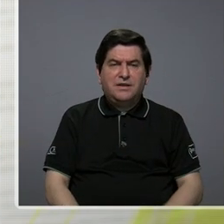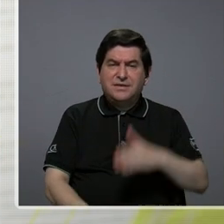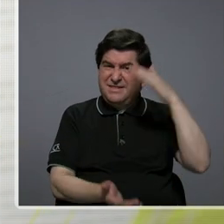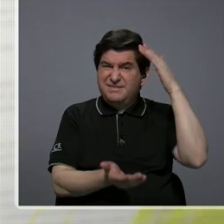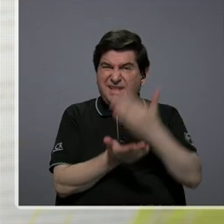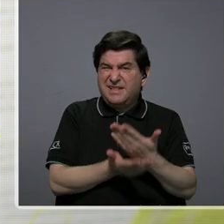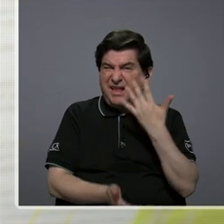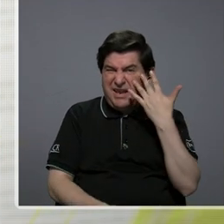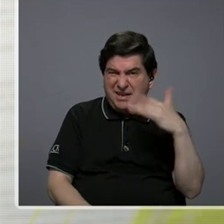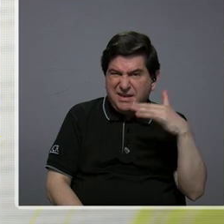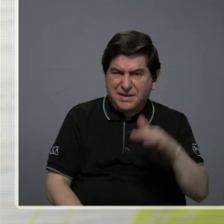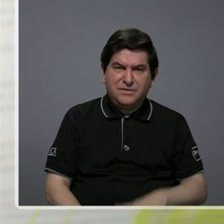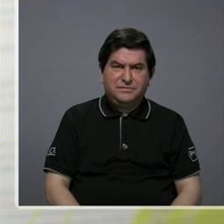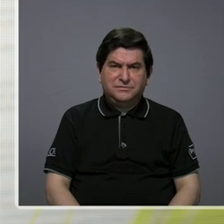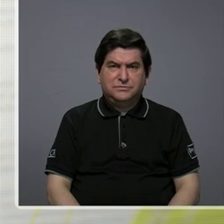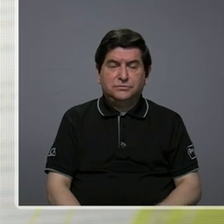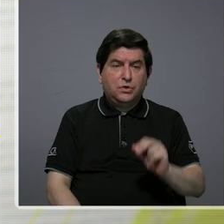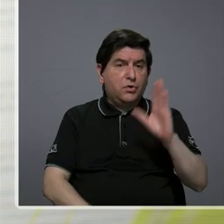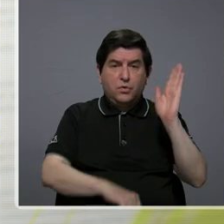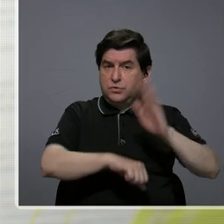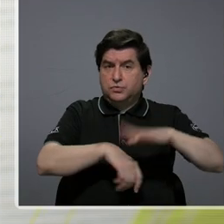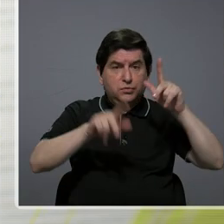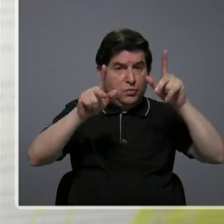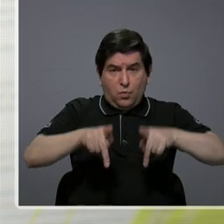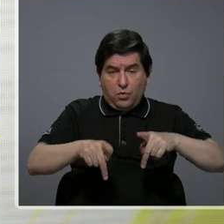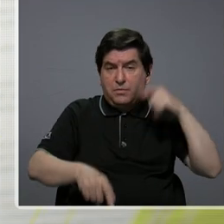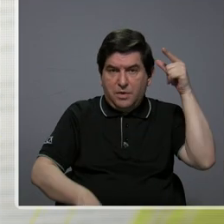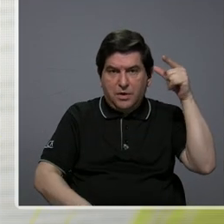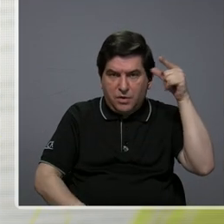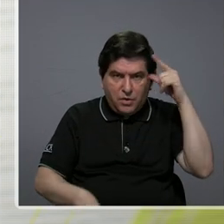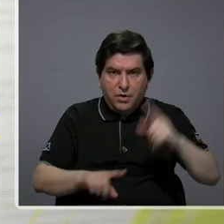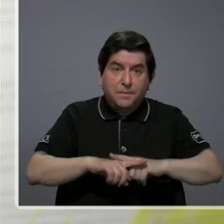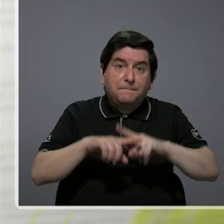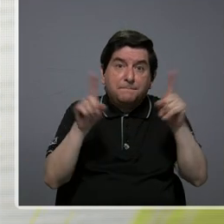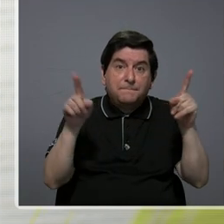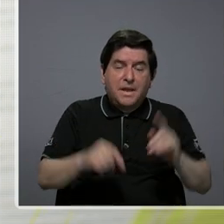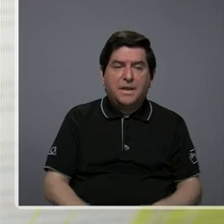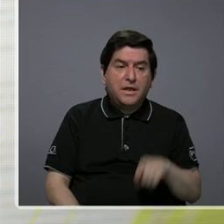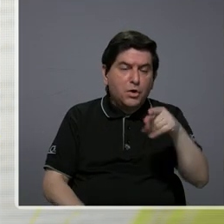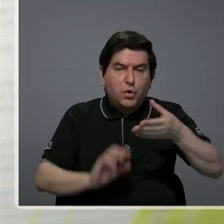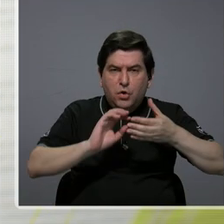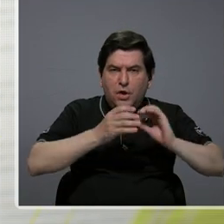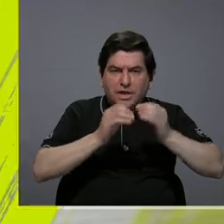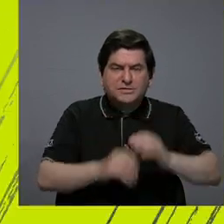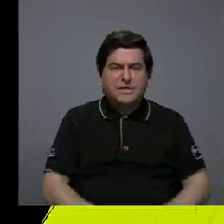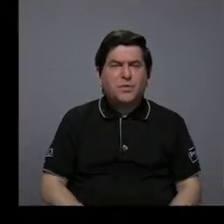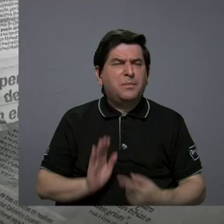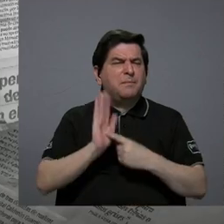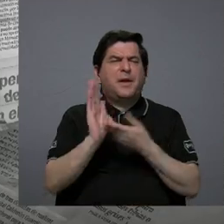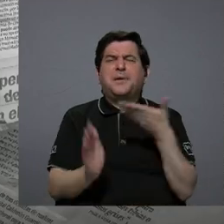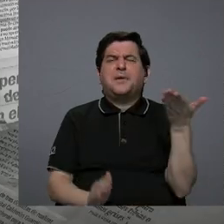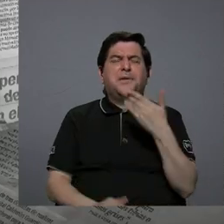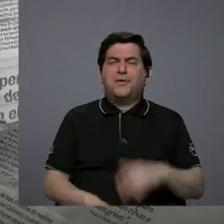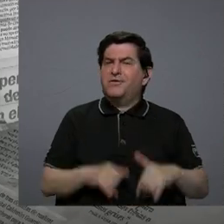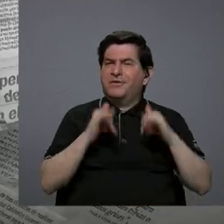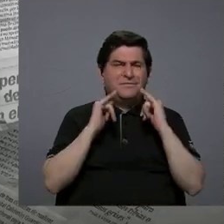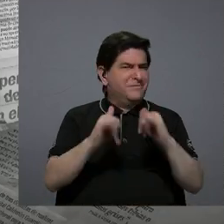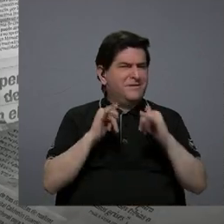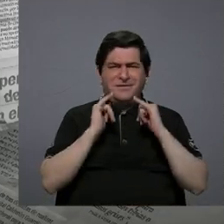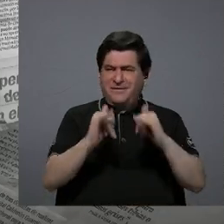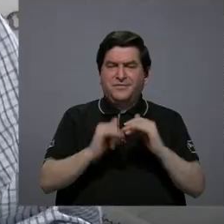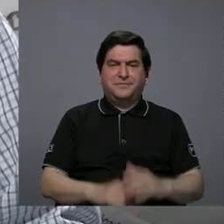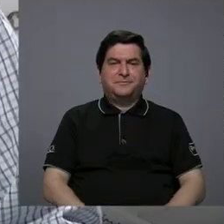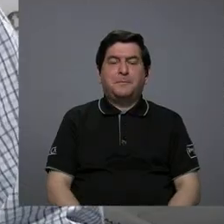estancados? O sea, no es culpa de las personas, obviamente, pero ese índice, ¿qué nos habla en cuanto a la desigualdad?